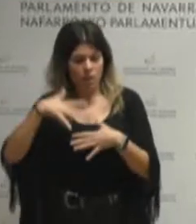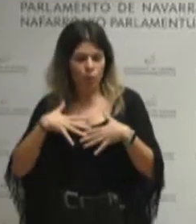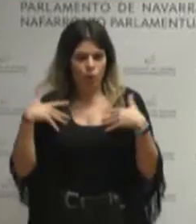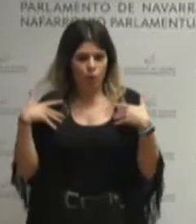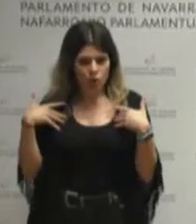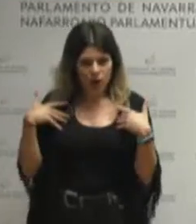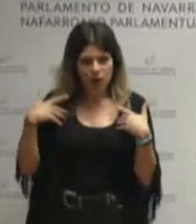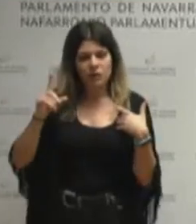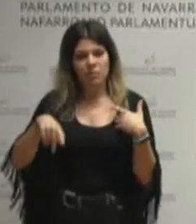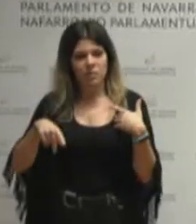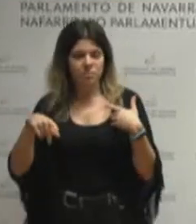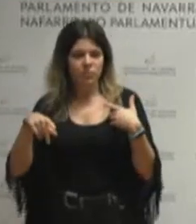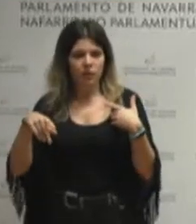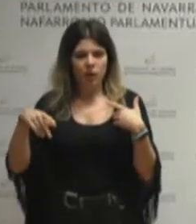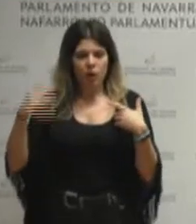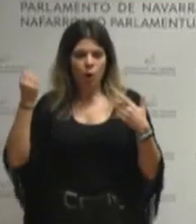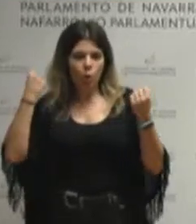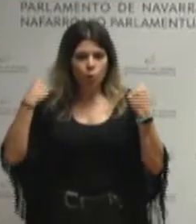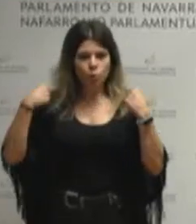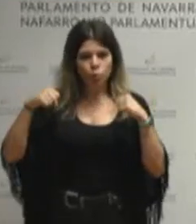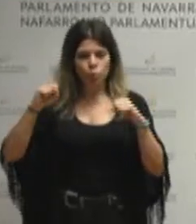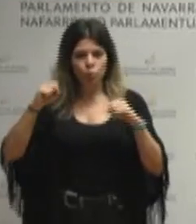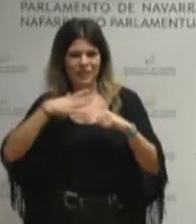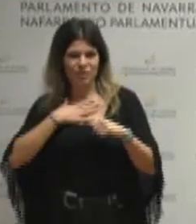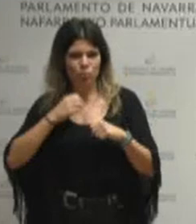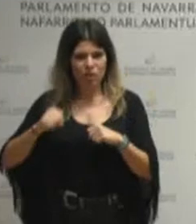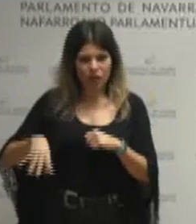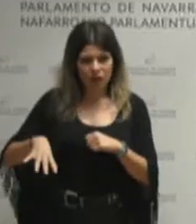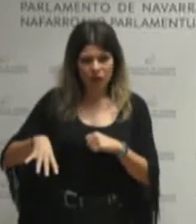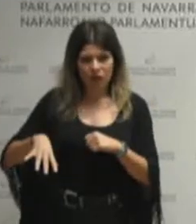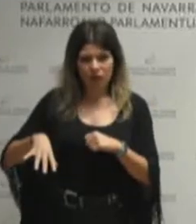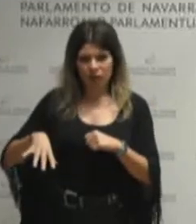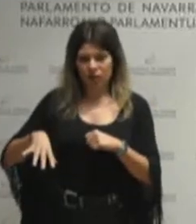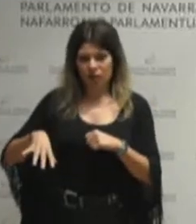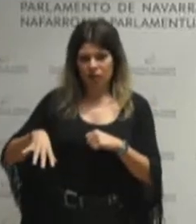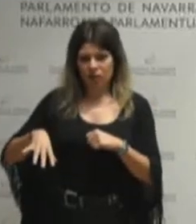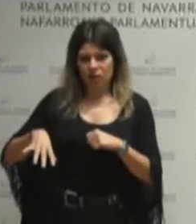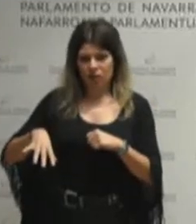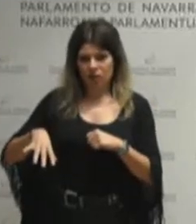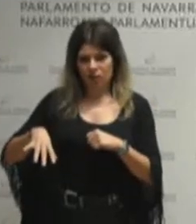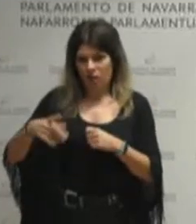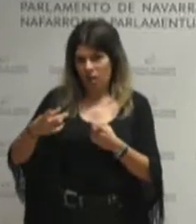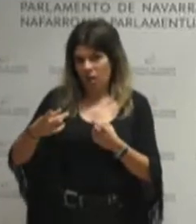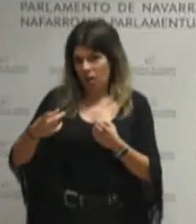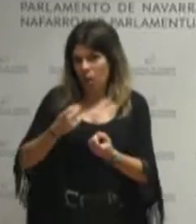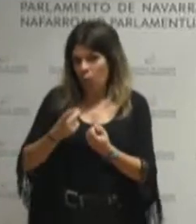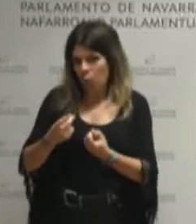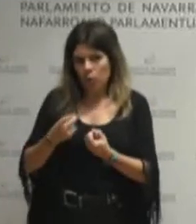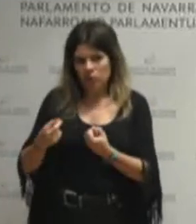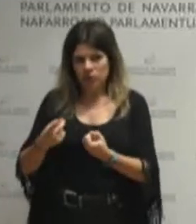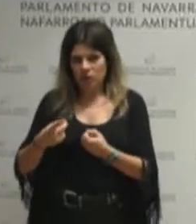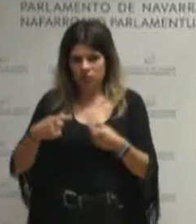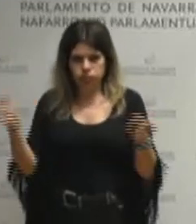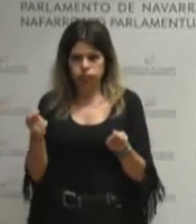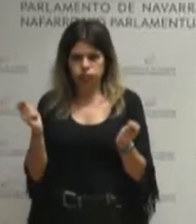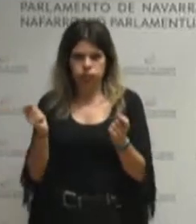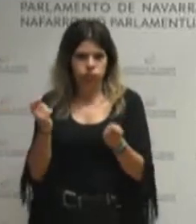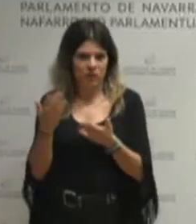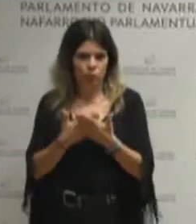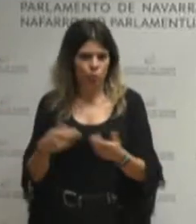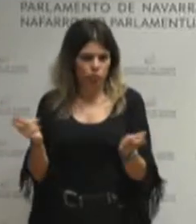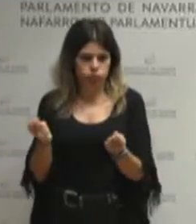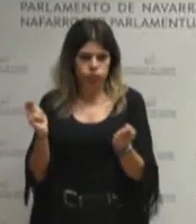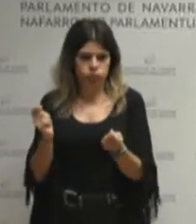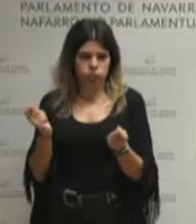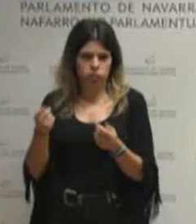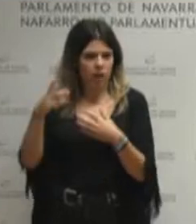conductas suicidas también nuestra juventud de la que nos alertan todas las encuestas y todas todos los estudios y creo